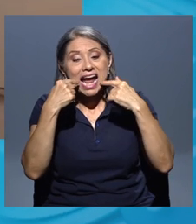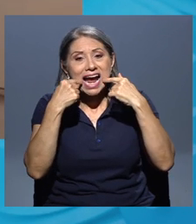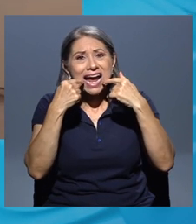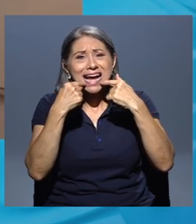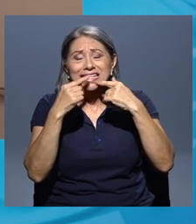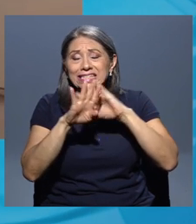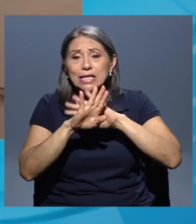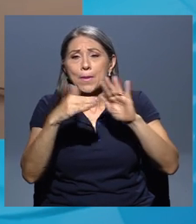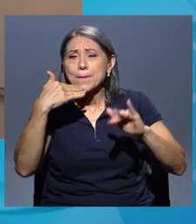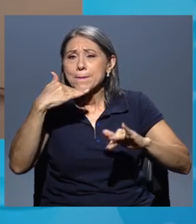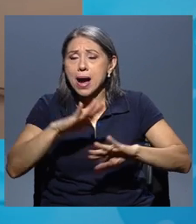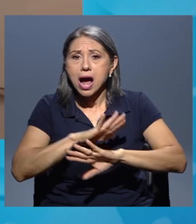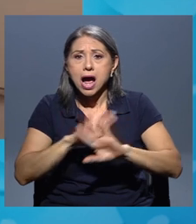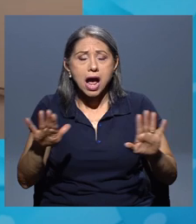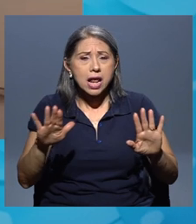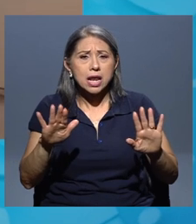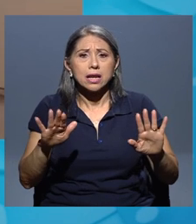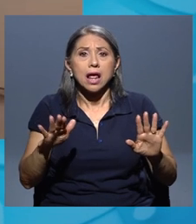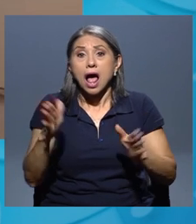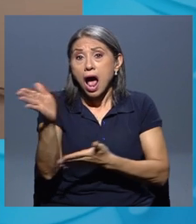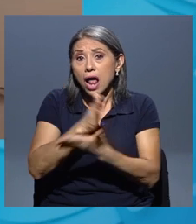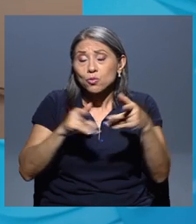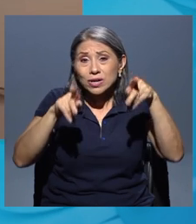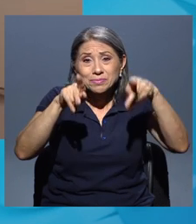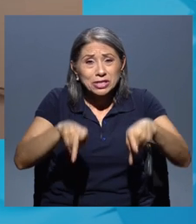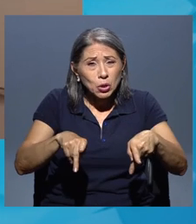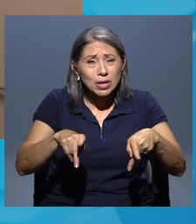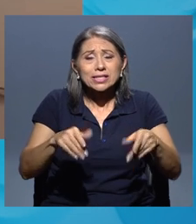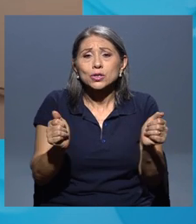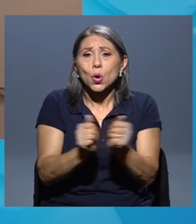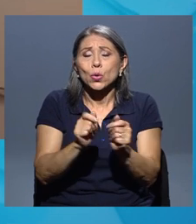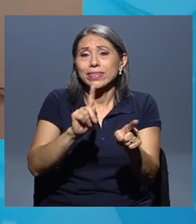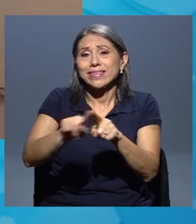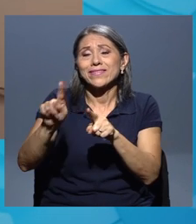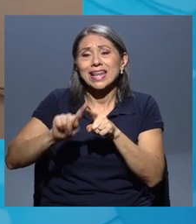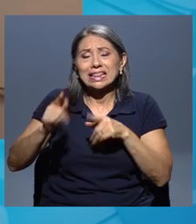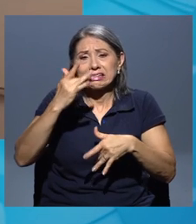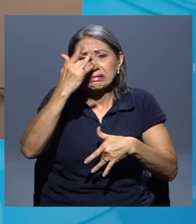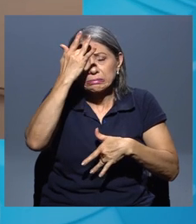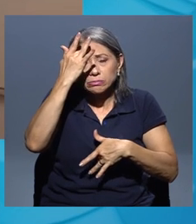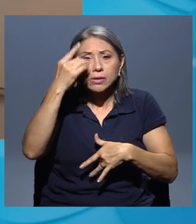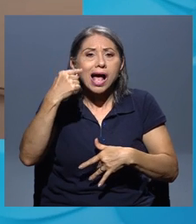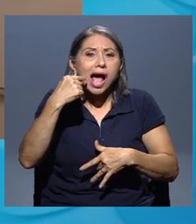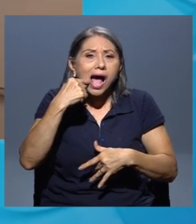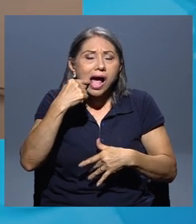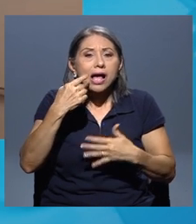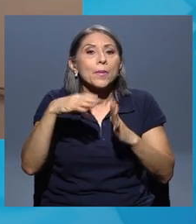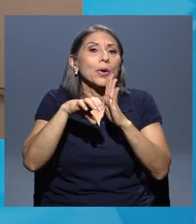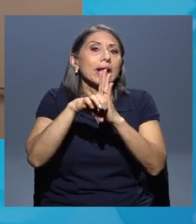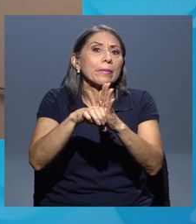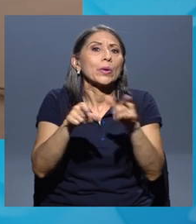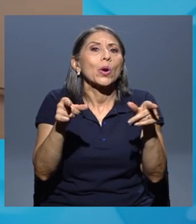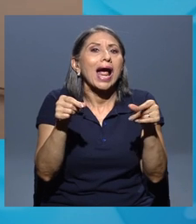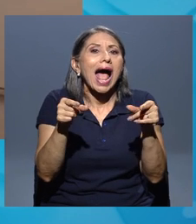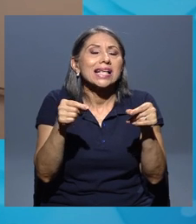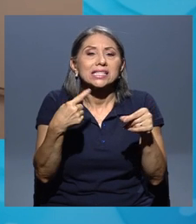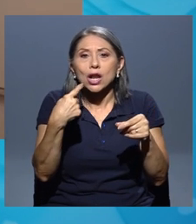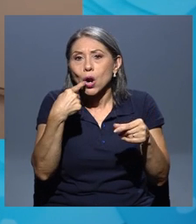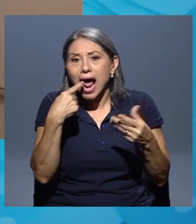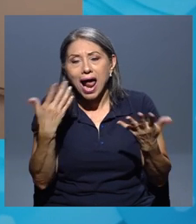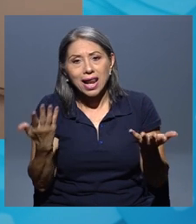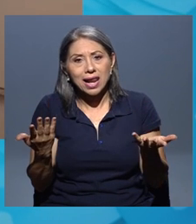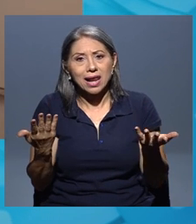Hay personas que nos hemos encontrado con diferentes patologías tipo cáncer oral.